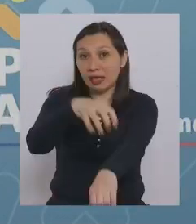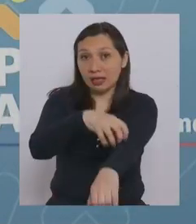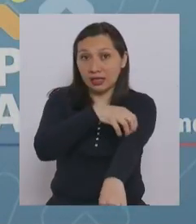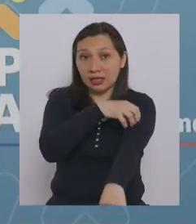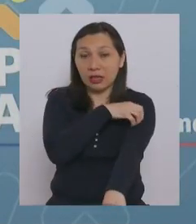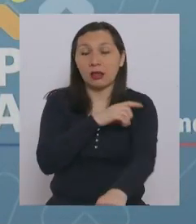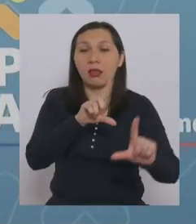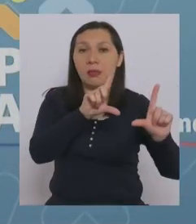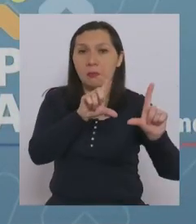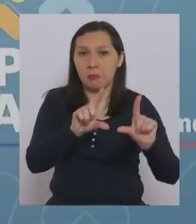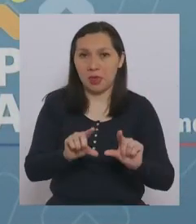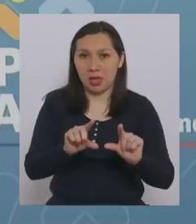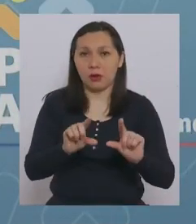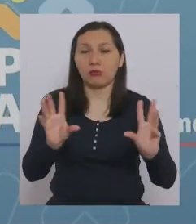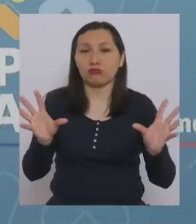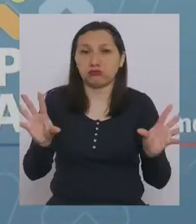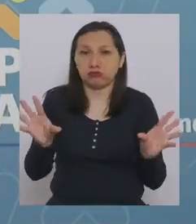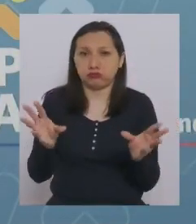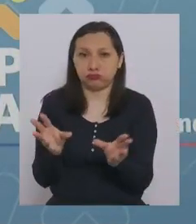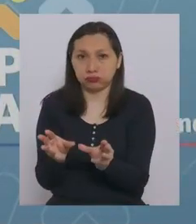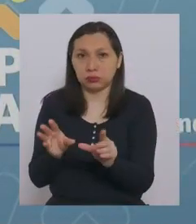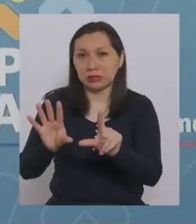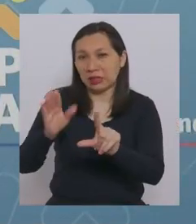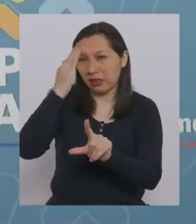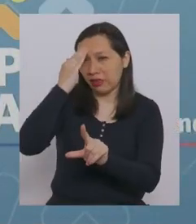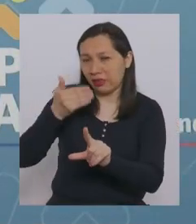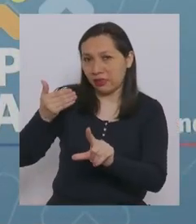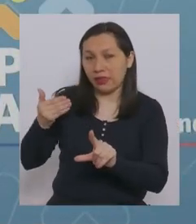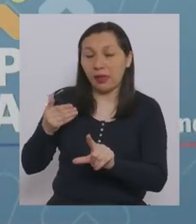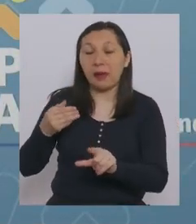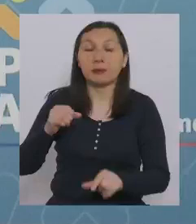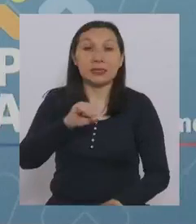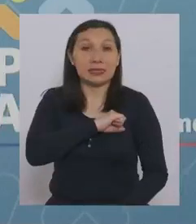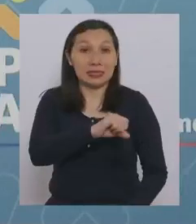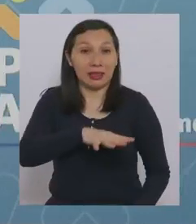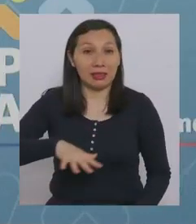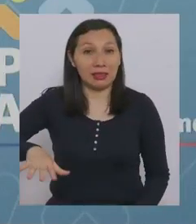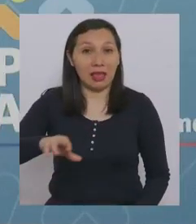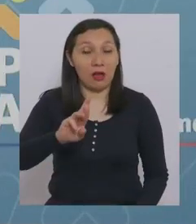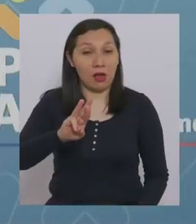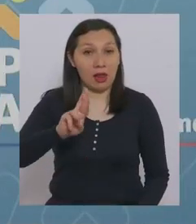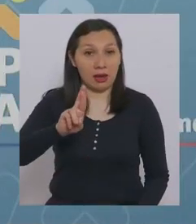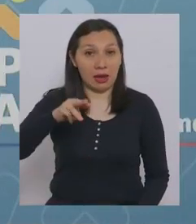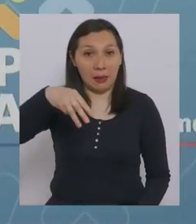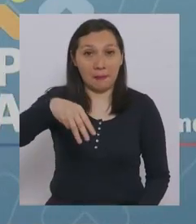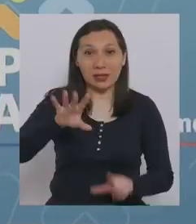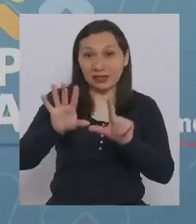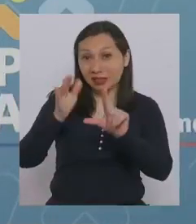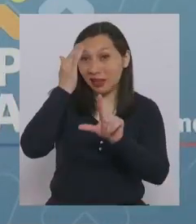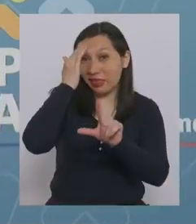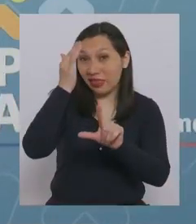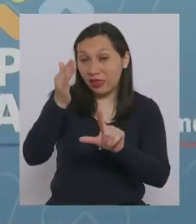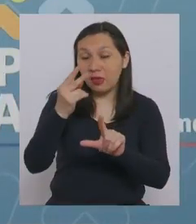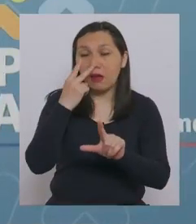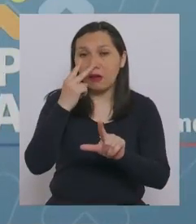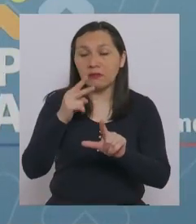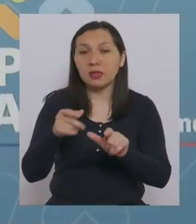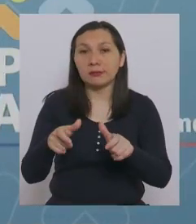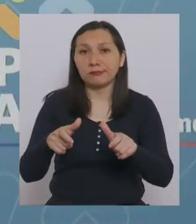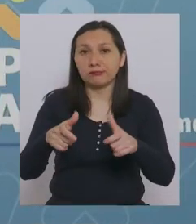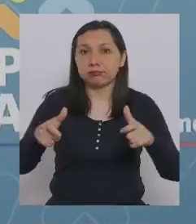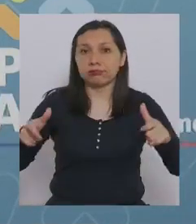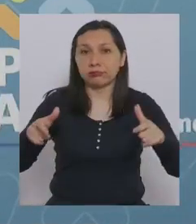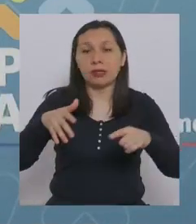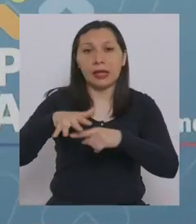sus casos en los últimos siete días. La región metropolitana a siete días muestra un crecimiento